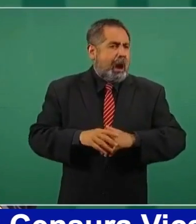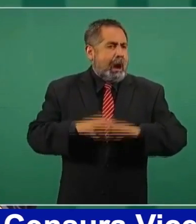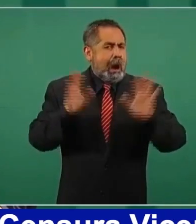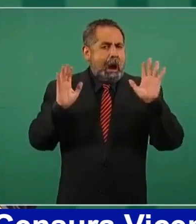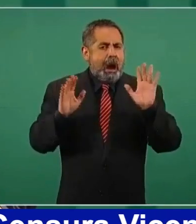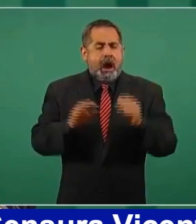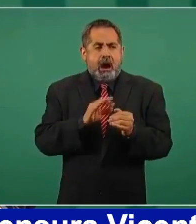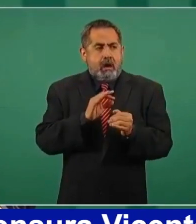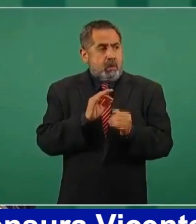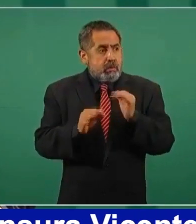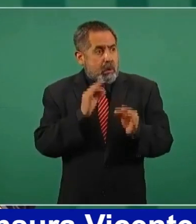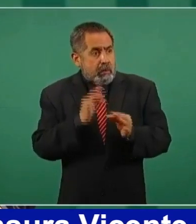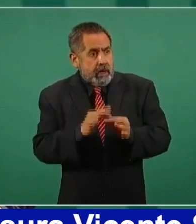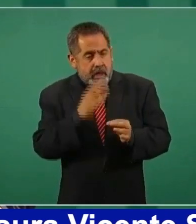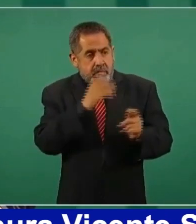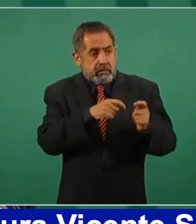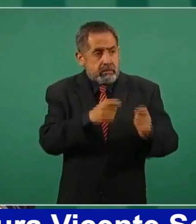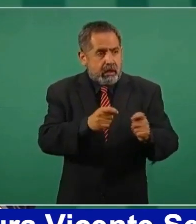última instancia.